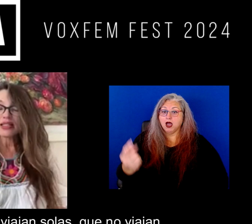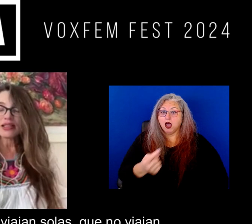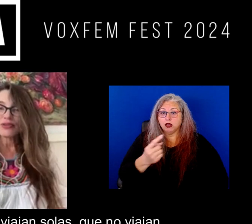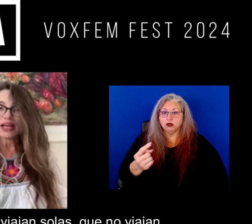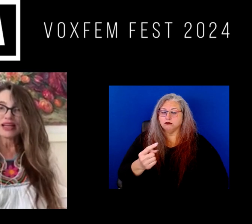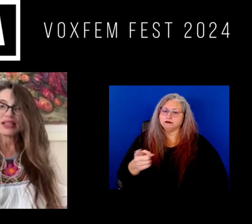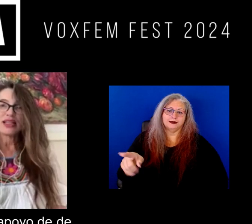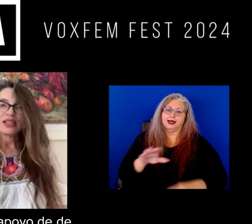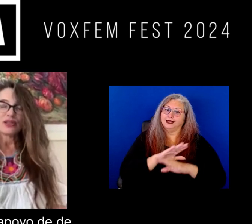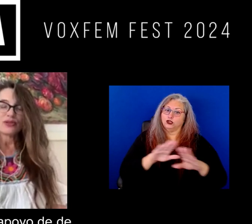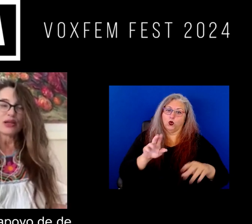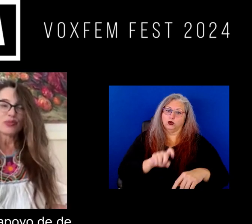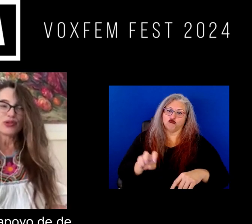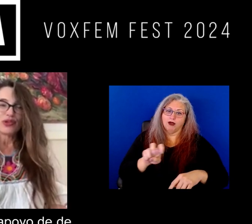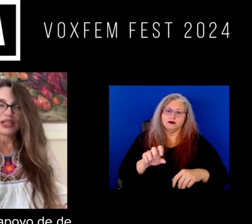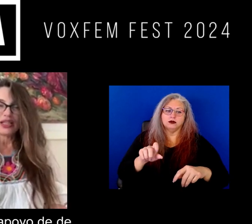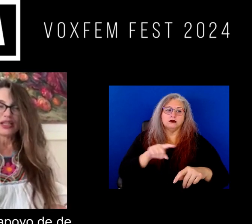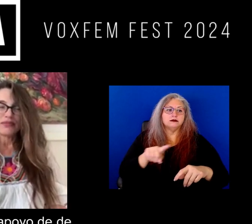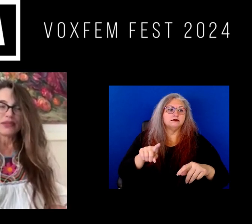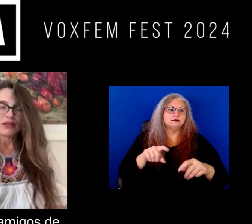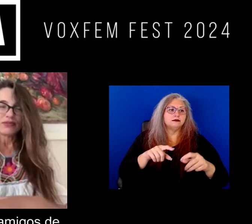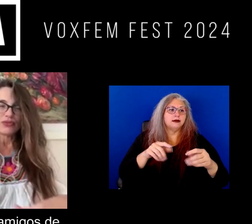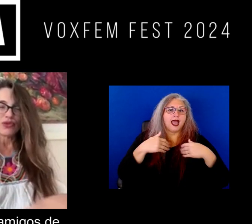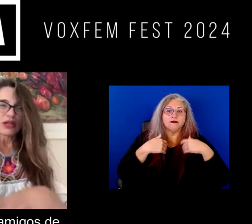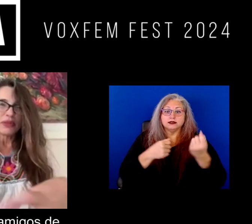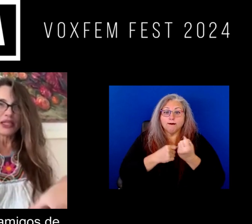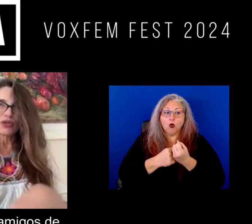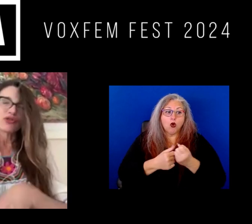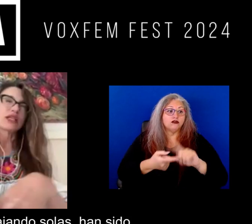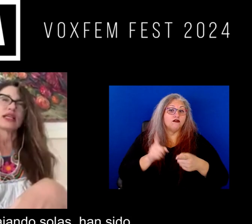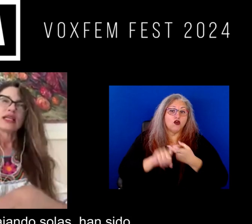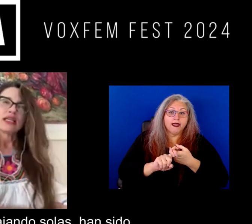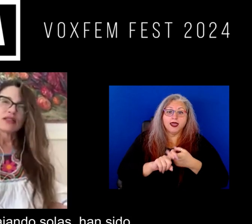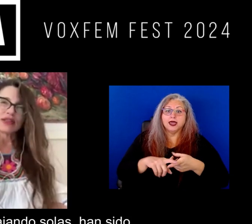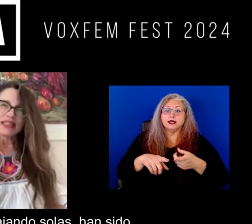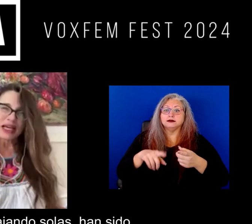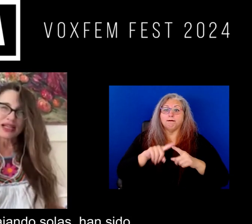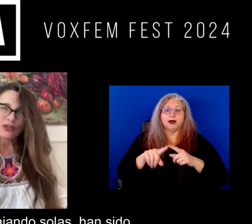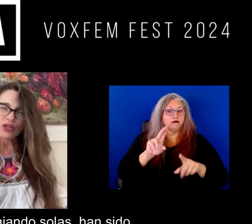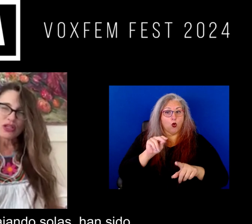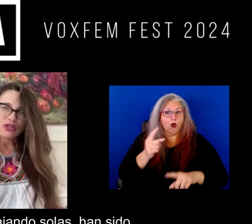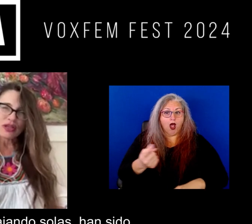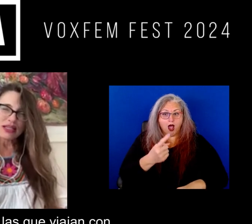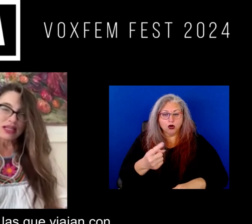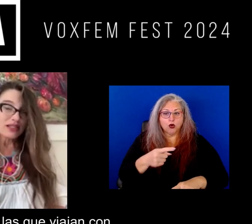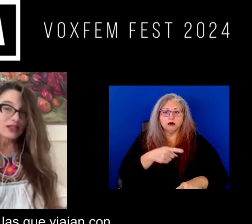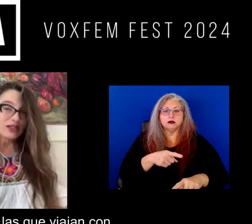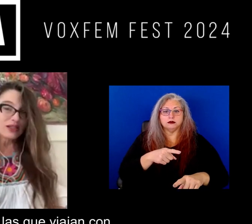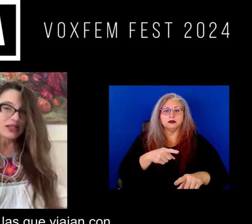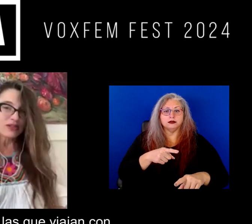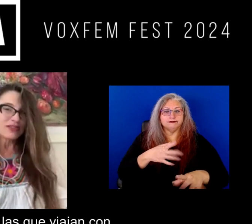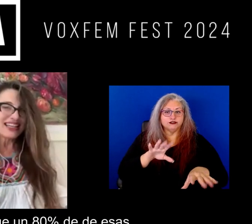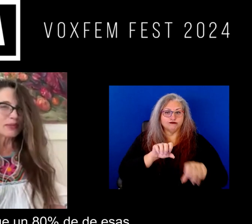solas que no viajan con un apoyo de unos amigos sino que están viajando solas han sido